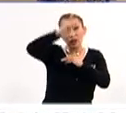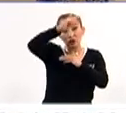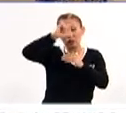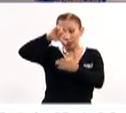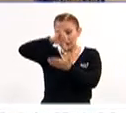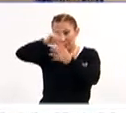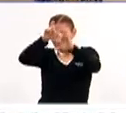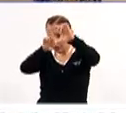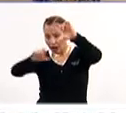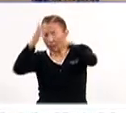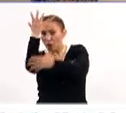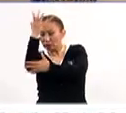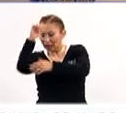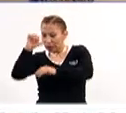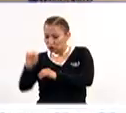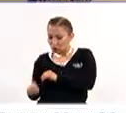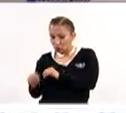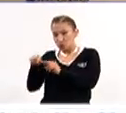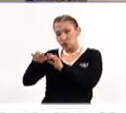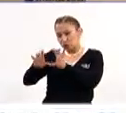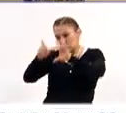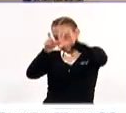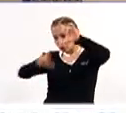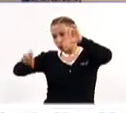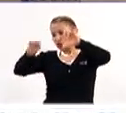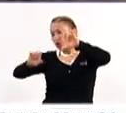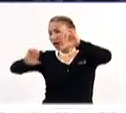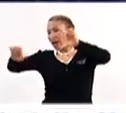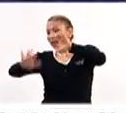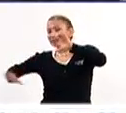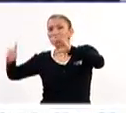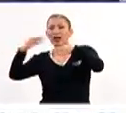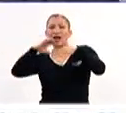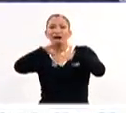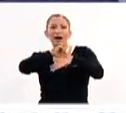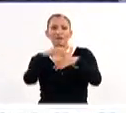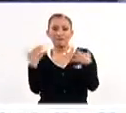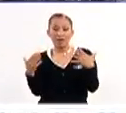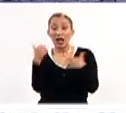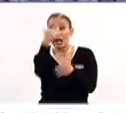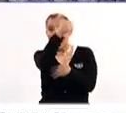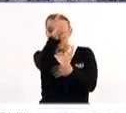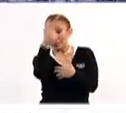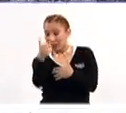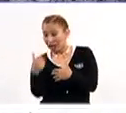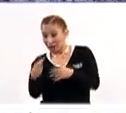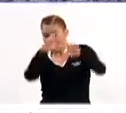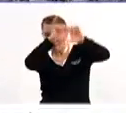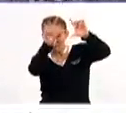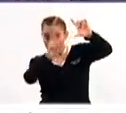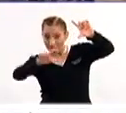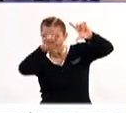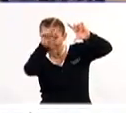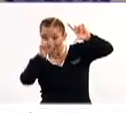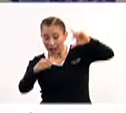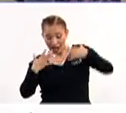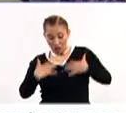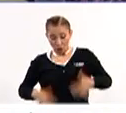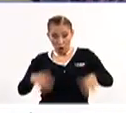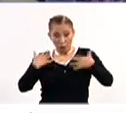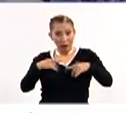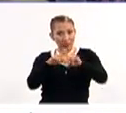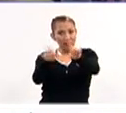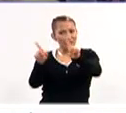la parte central, que son los bosques, y la parte del sur, sureste, que es la parte tropical. Y en cada una de ellas podemos ver que todos los trajes